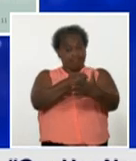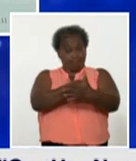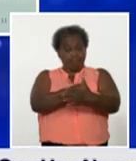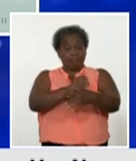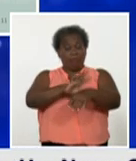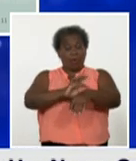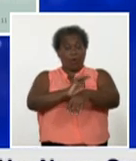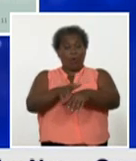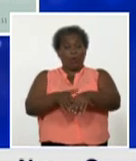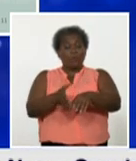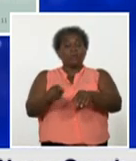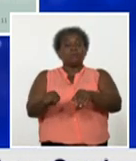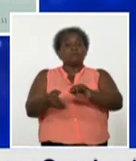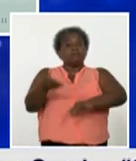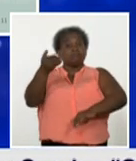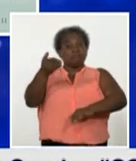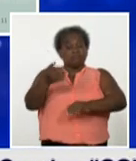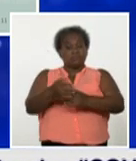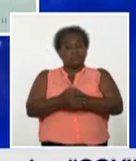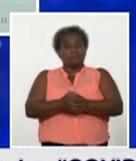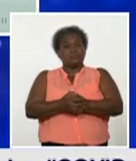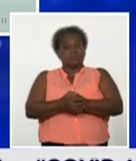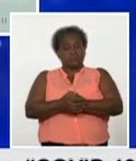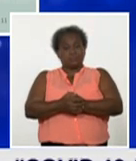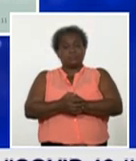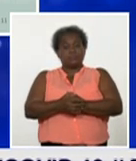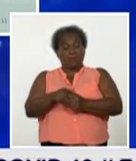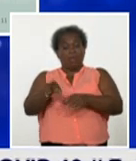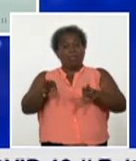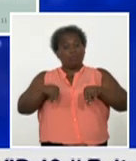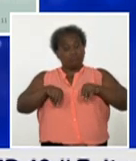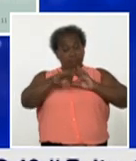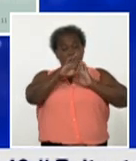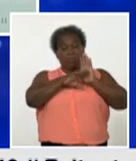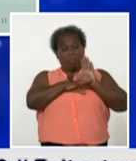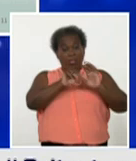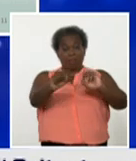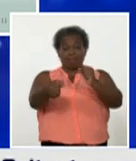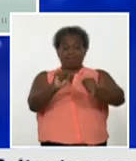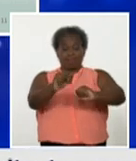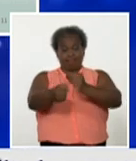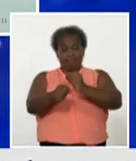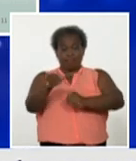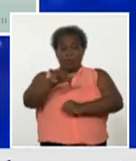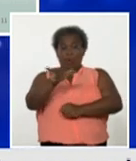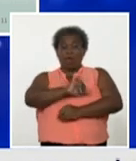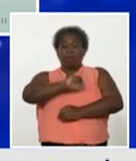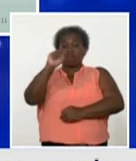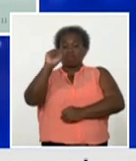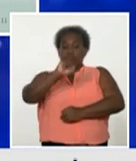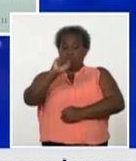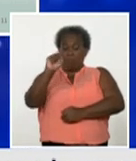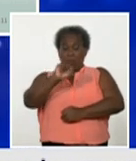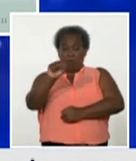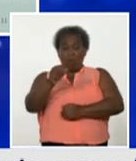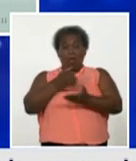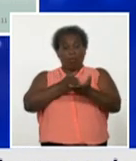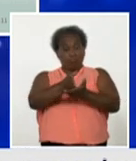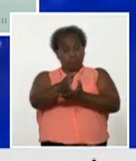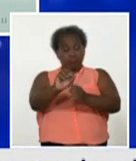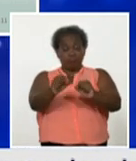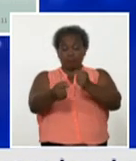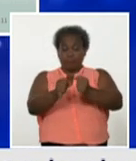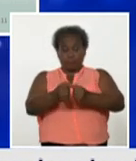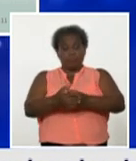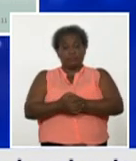sido un incremento que adoptan medidas que deben controlarlo como han logrado mantener el control de la pandemia